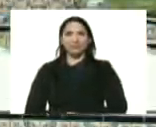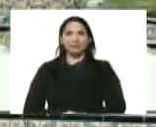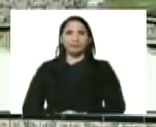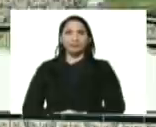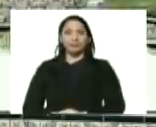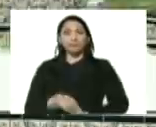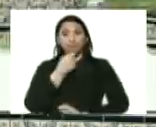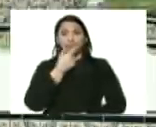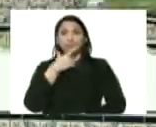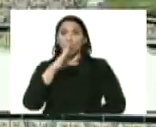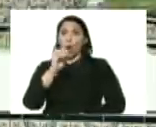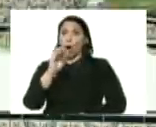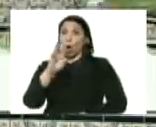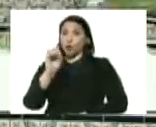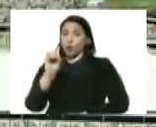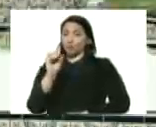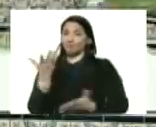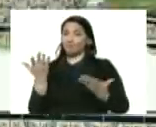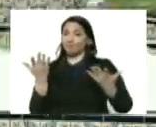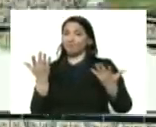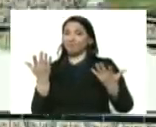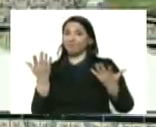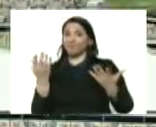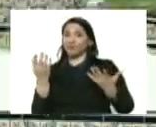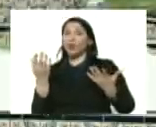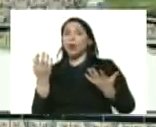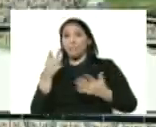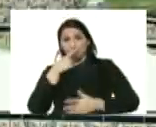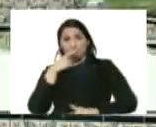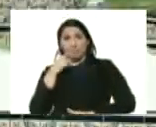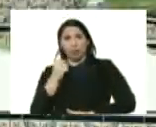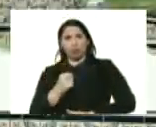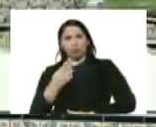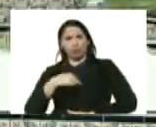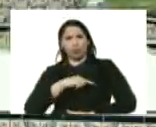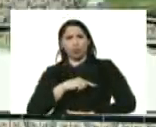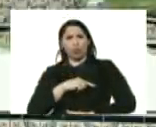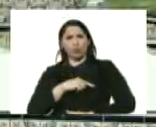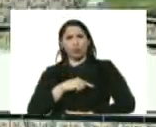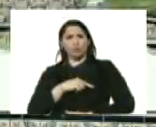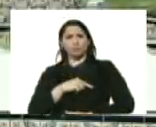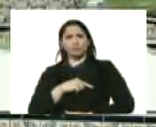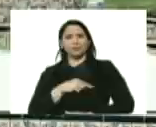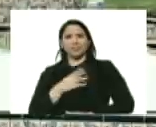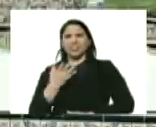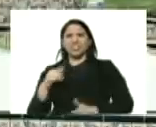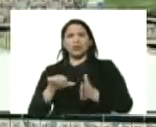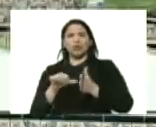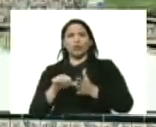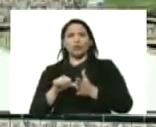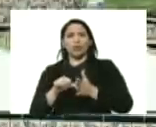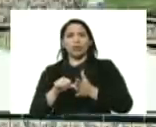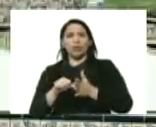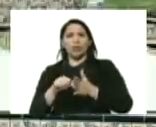Bello, coro, coro, coro, coro, coro, los maduros venimos de ahí, venimos de Holanda,